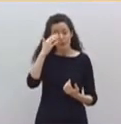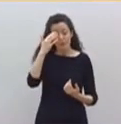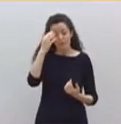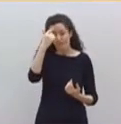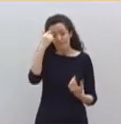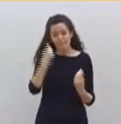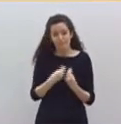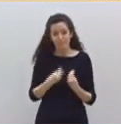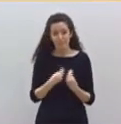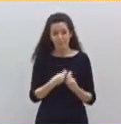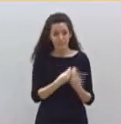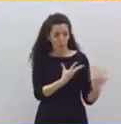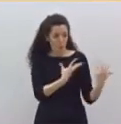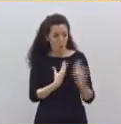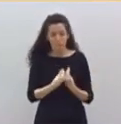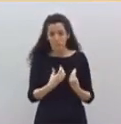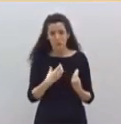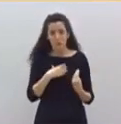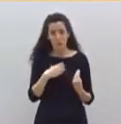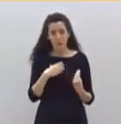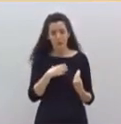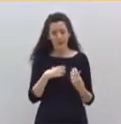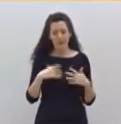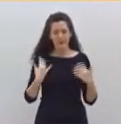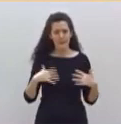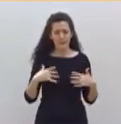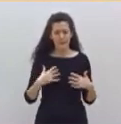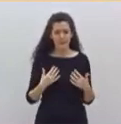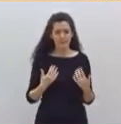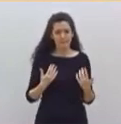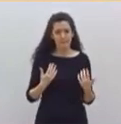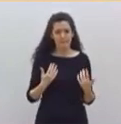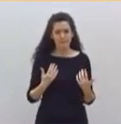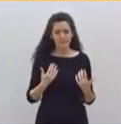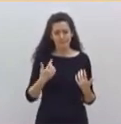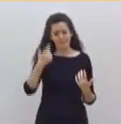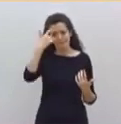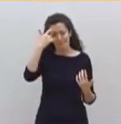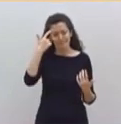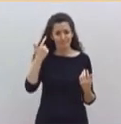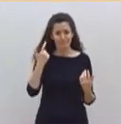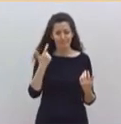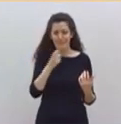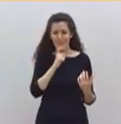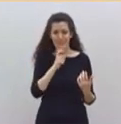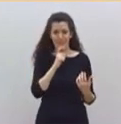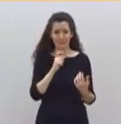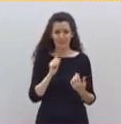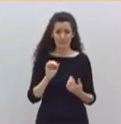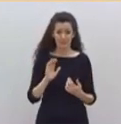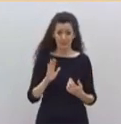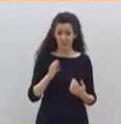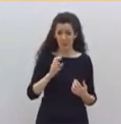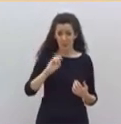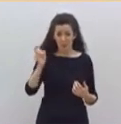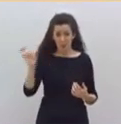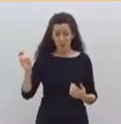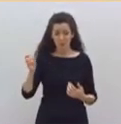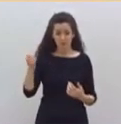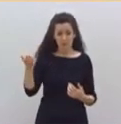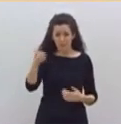mucho peor lo tienen aquellos contagiados a los que su familia ni siquiera ha podido despedirse de ellos en los peores momentos.